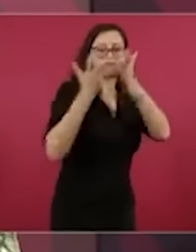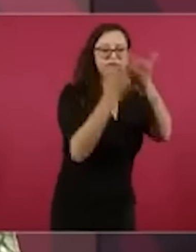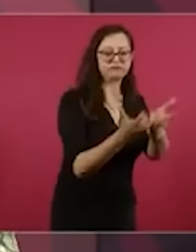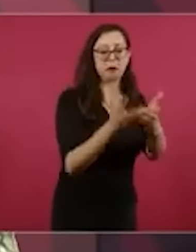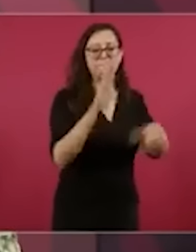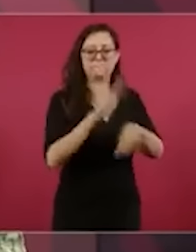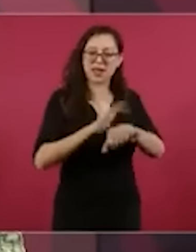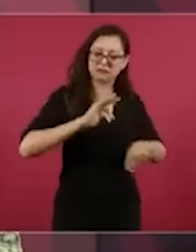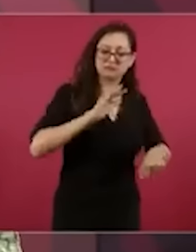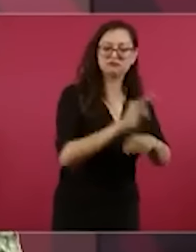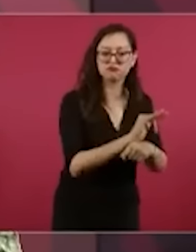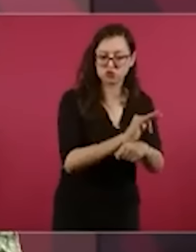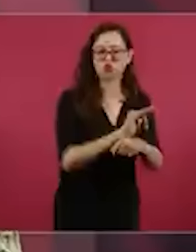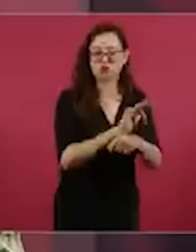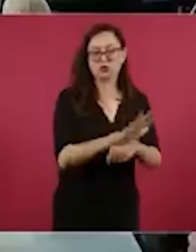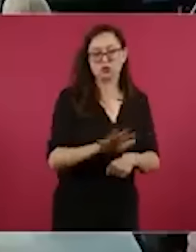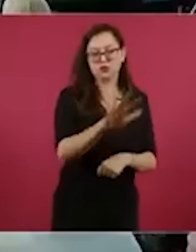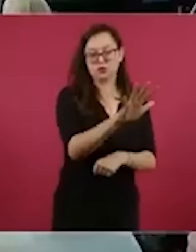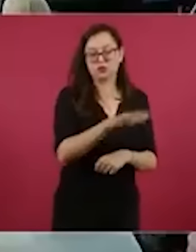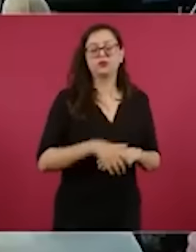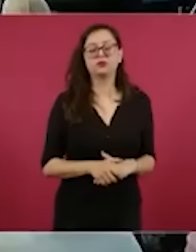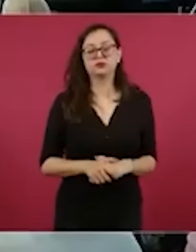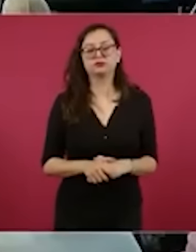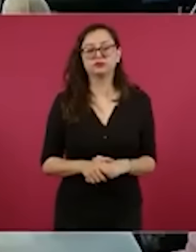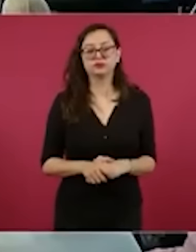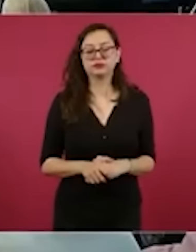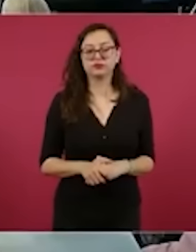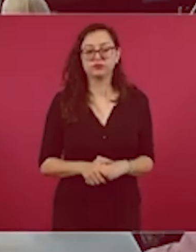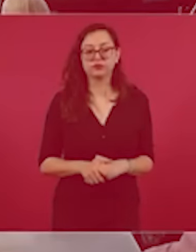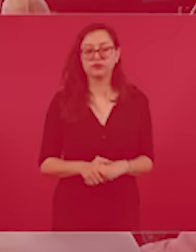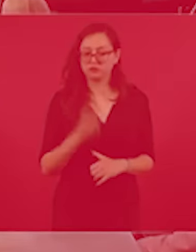trabajando en estas áreas también importantes.